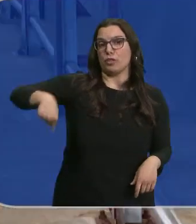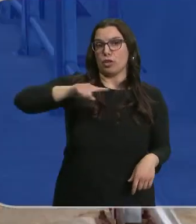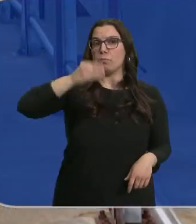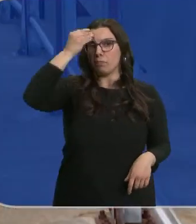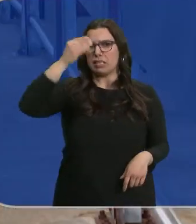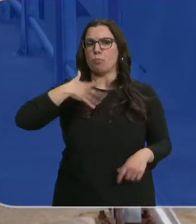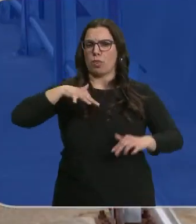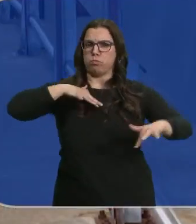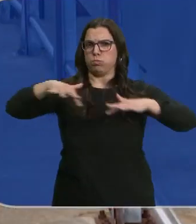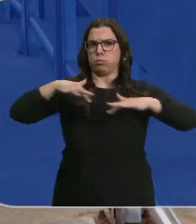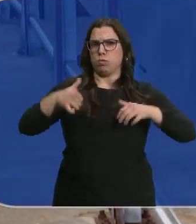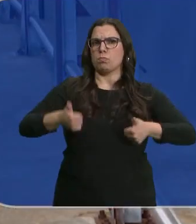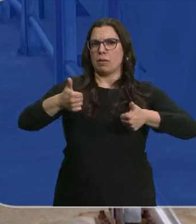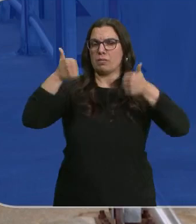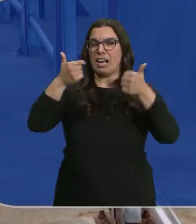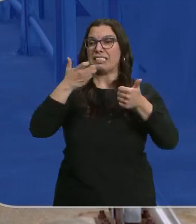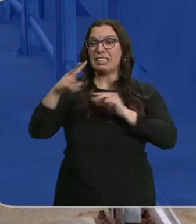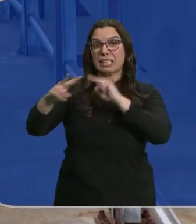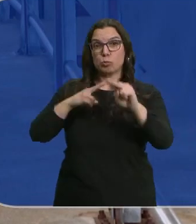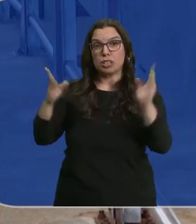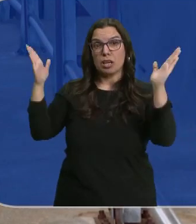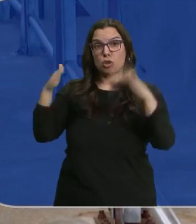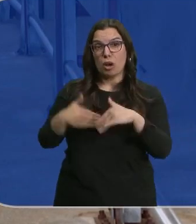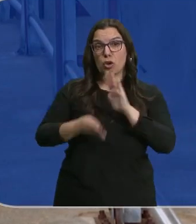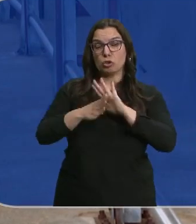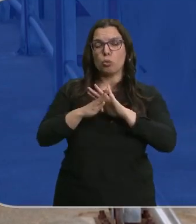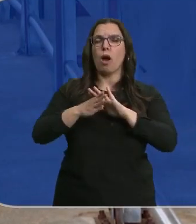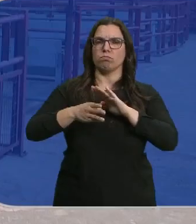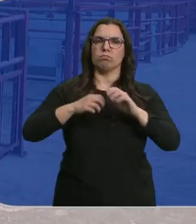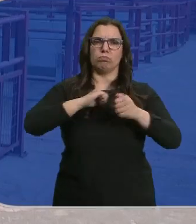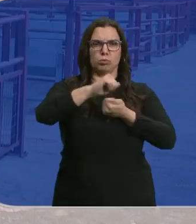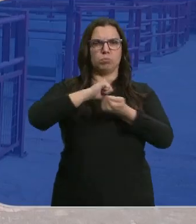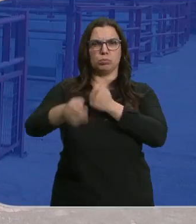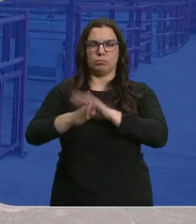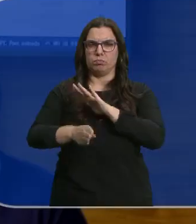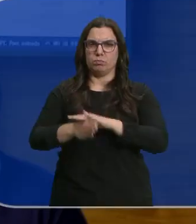descartan más movilizaciones si no reciben respuesta alguna de las administraciones.